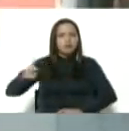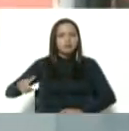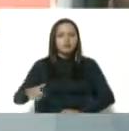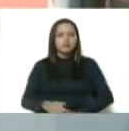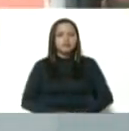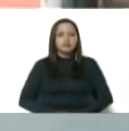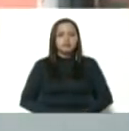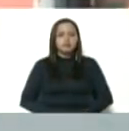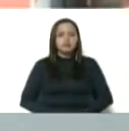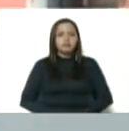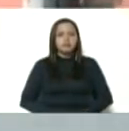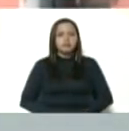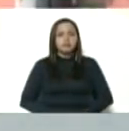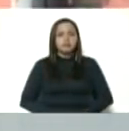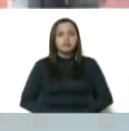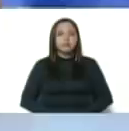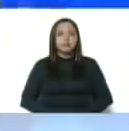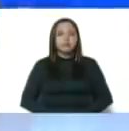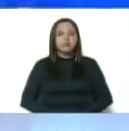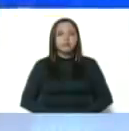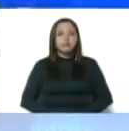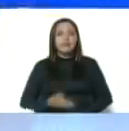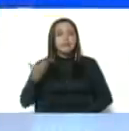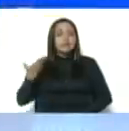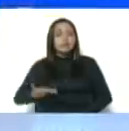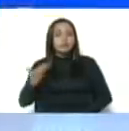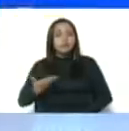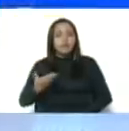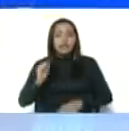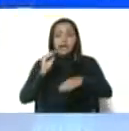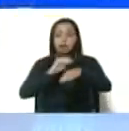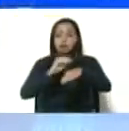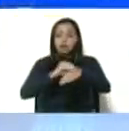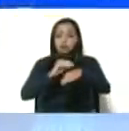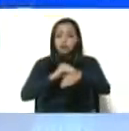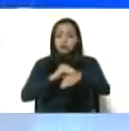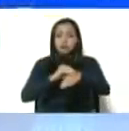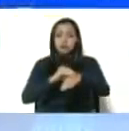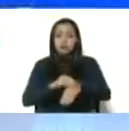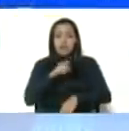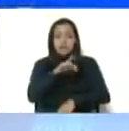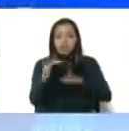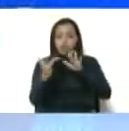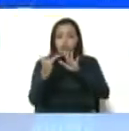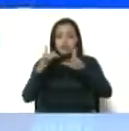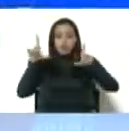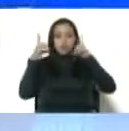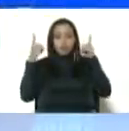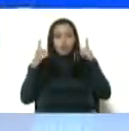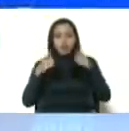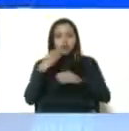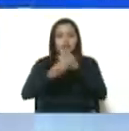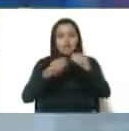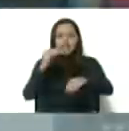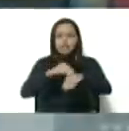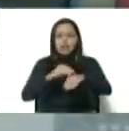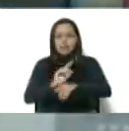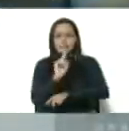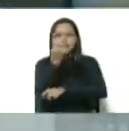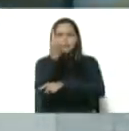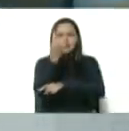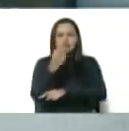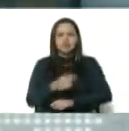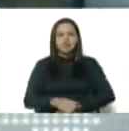Bueno. Fíjense ustedes. Importante. Anuncio. Con este pase en la Guaira. En primer lugar.